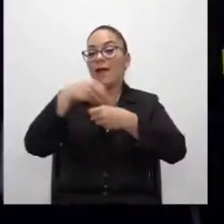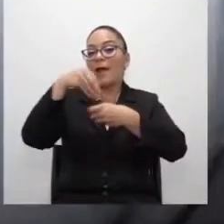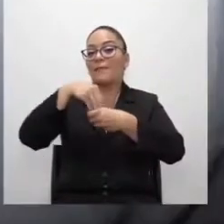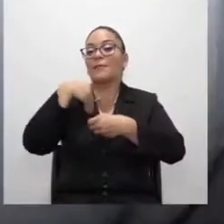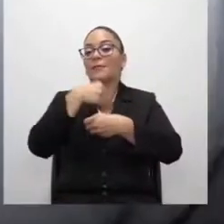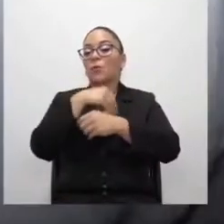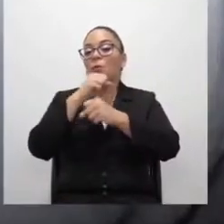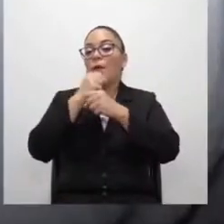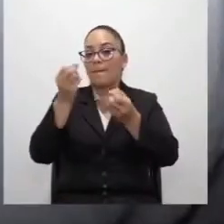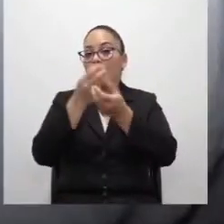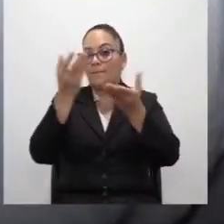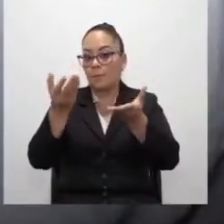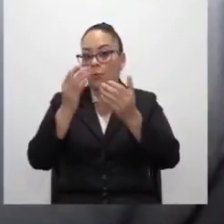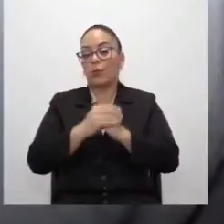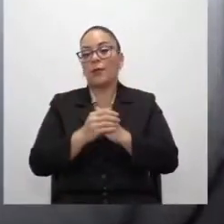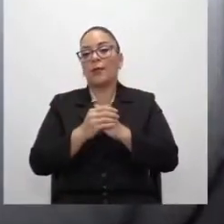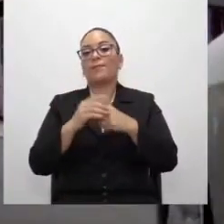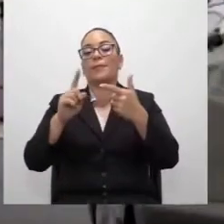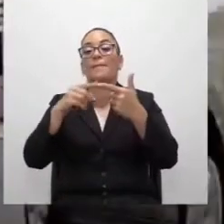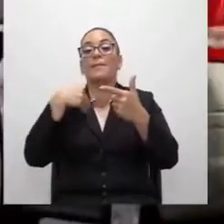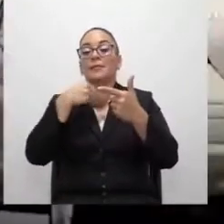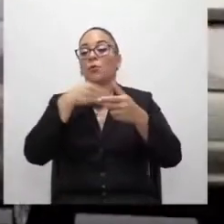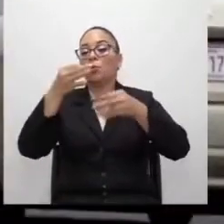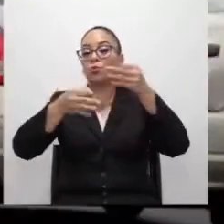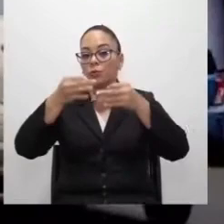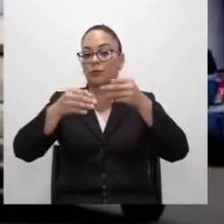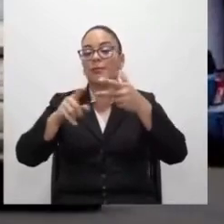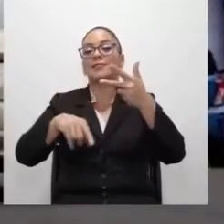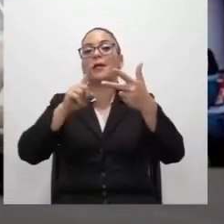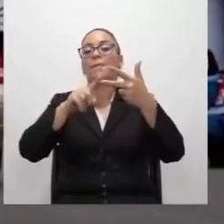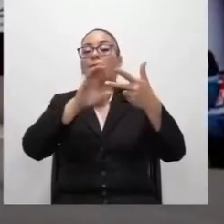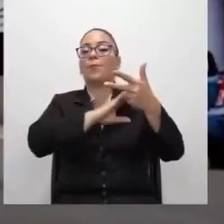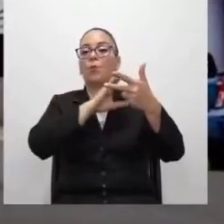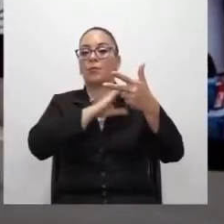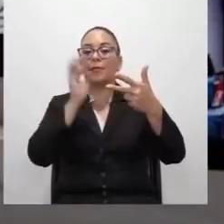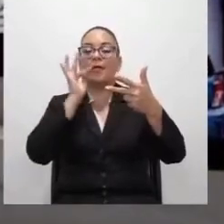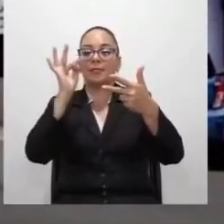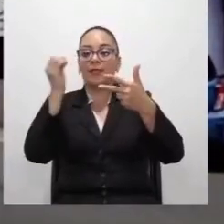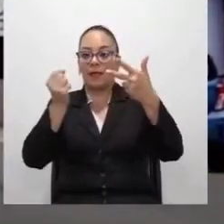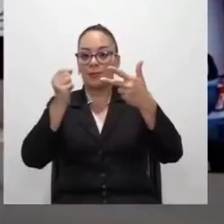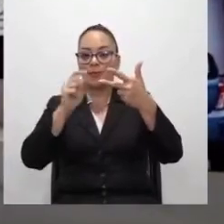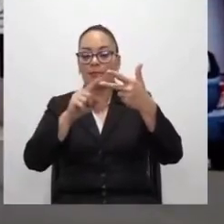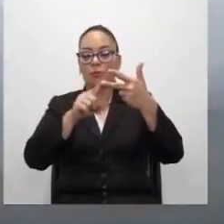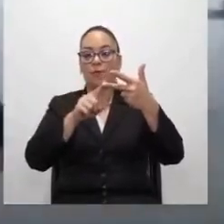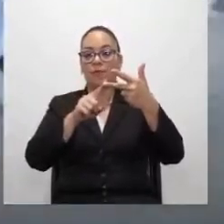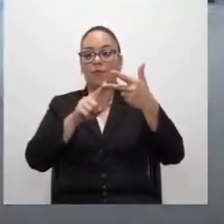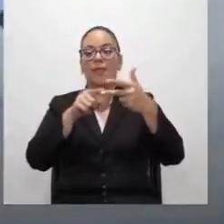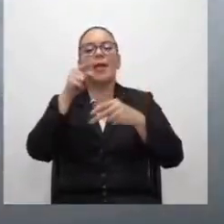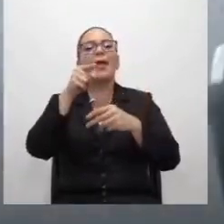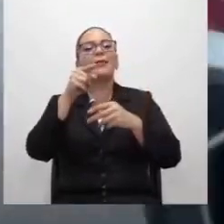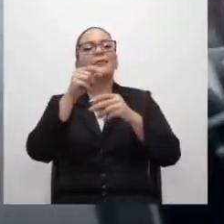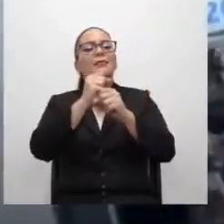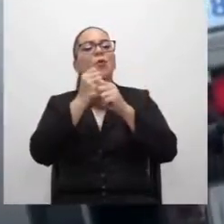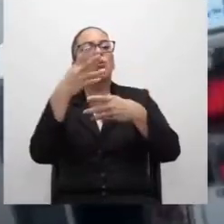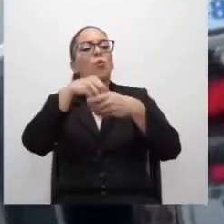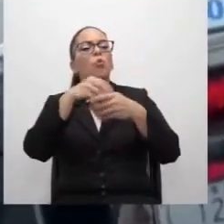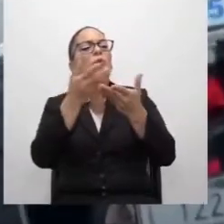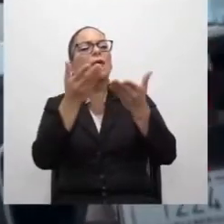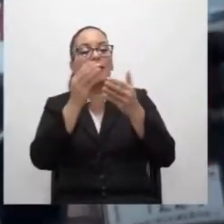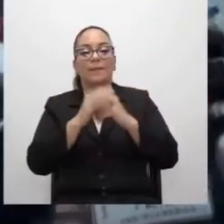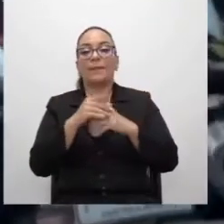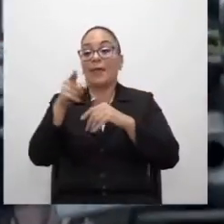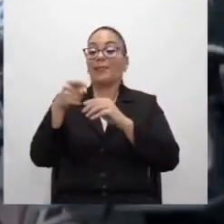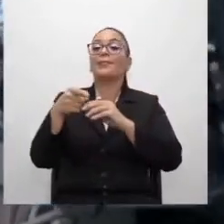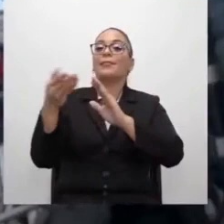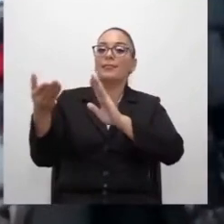Seguridad Pública, el Ministerio de Justicia y la Policía de Tránsito. ¿Qué incluye? Este seguro cubre los daños